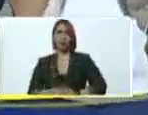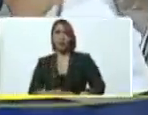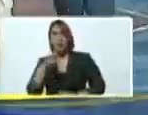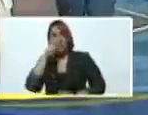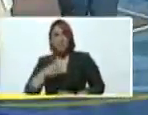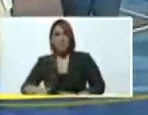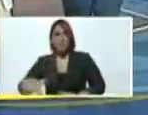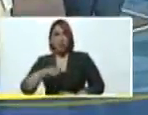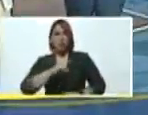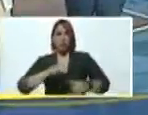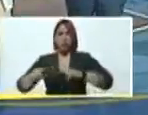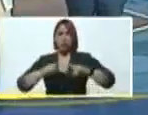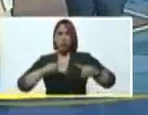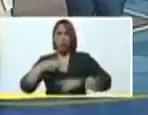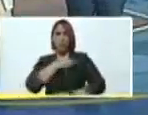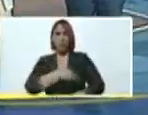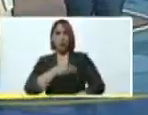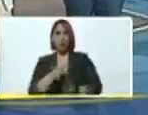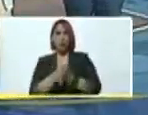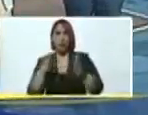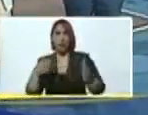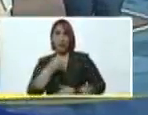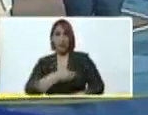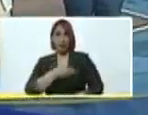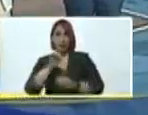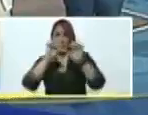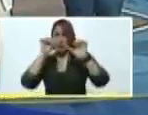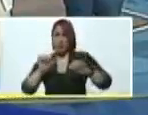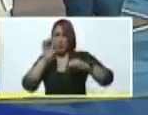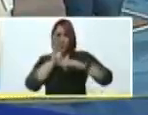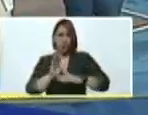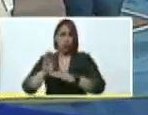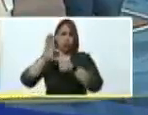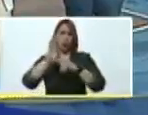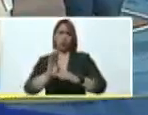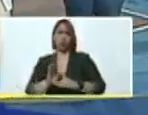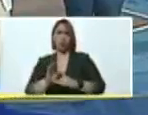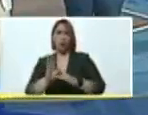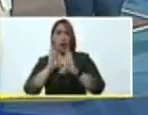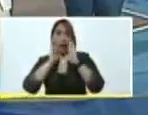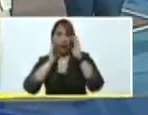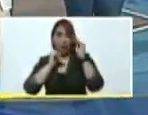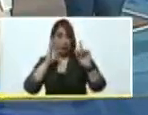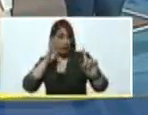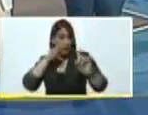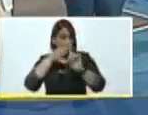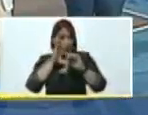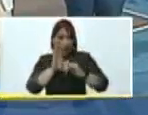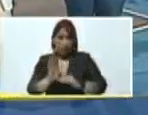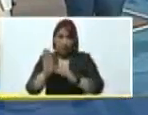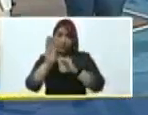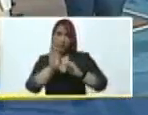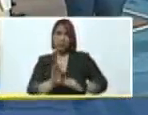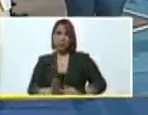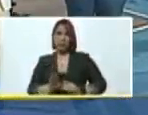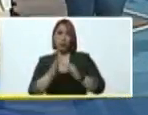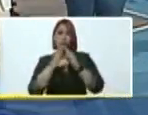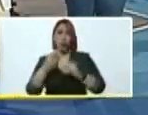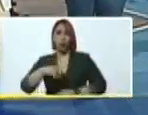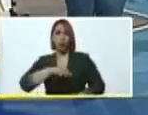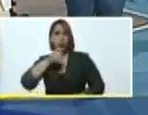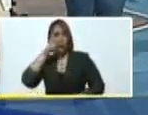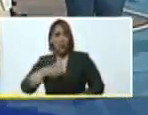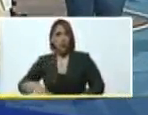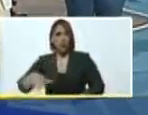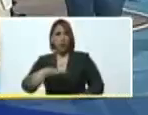organizado, misiones, grandes misiones, todo un sistema de protección que viene atendiendo y protegiendo a toda nuestra población. Y en